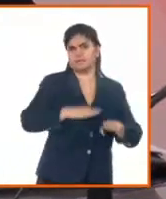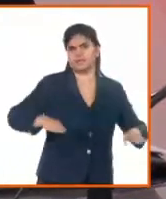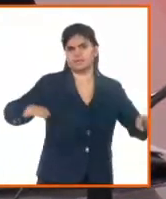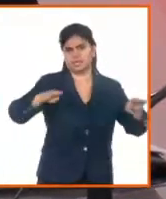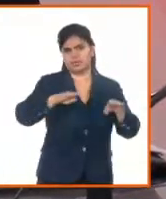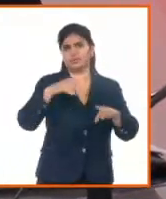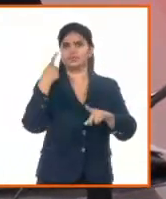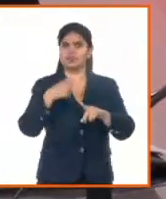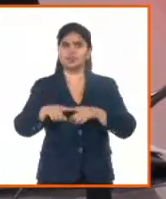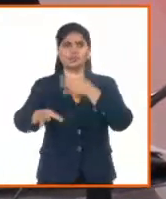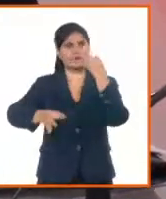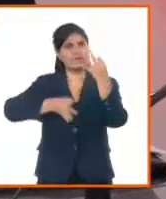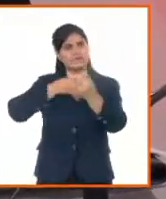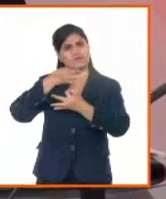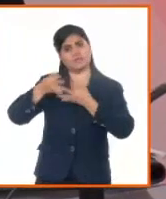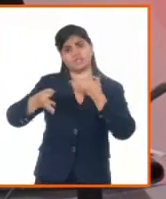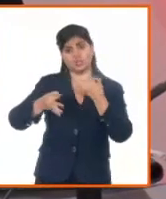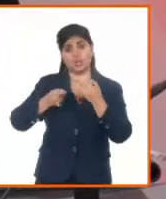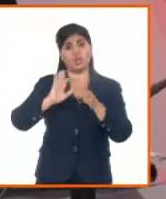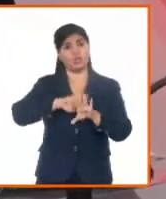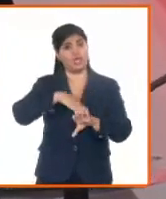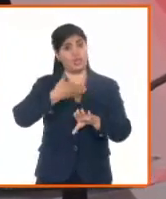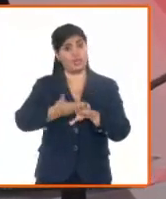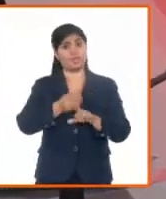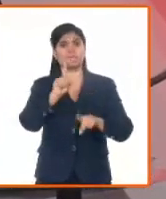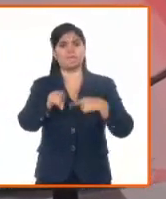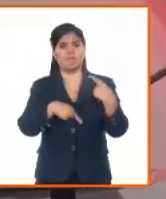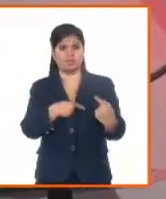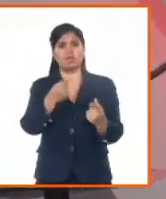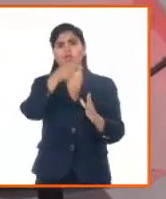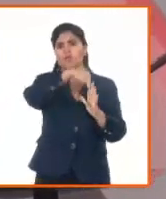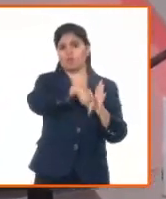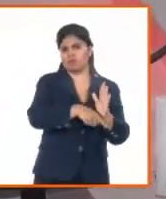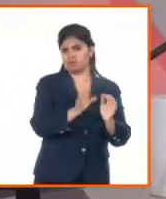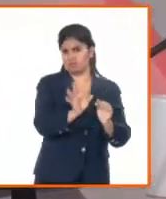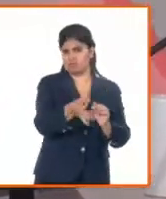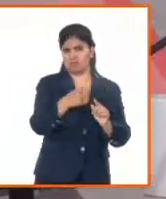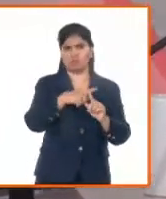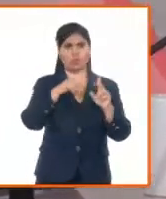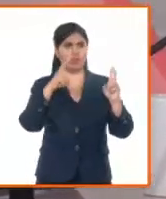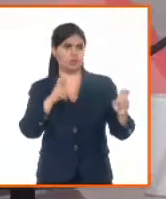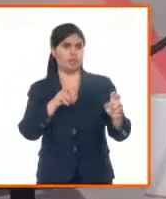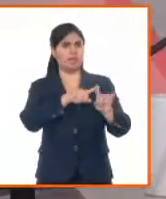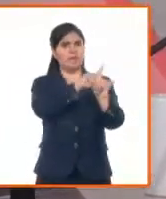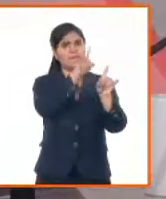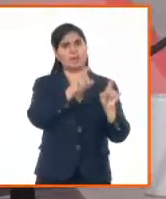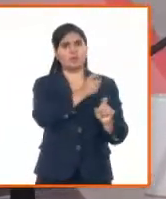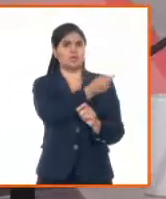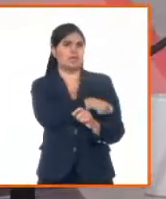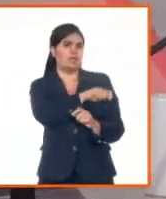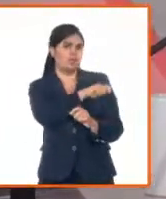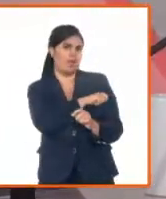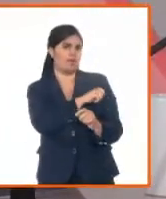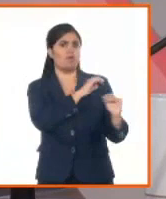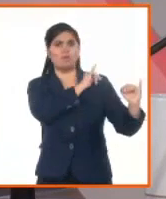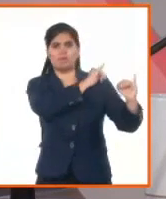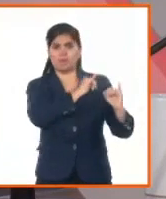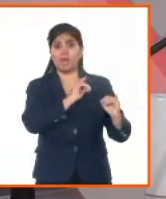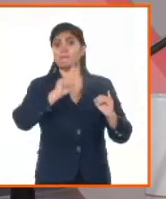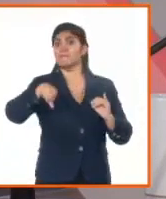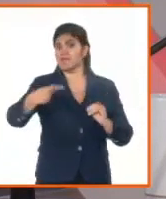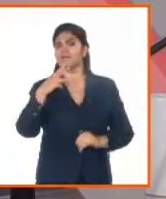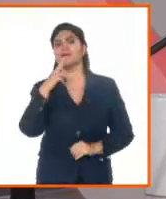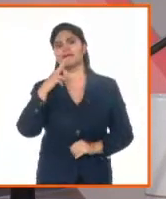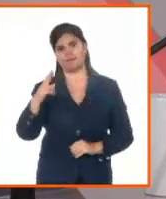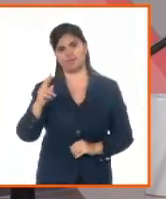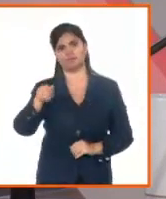como es usual con una segunda emisión mañana, en la que estaremos respondiendo las preguntas, las opiniones, las interrogantes de nuestros televidentes,